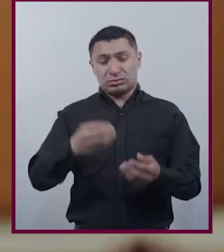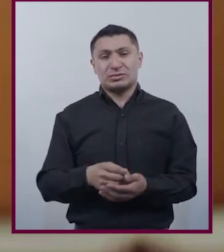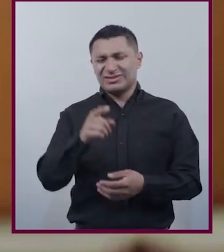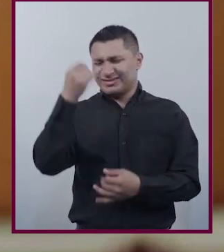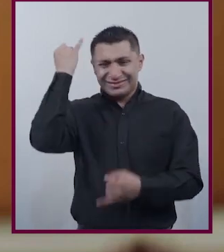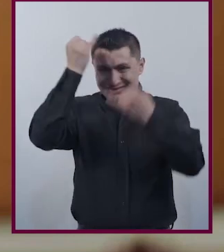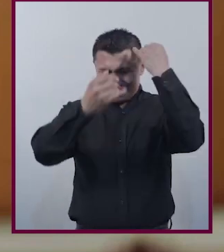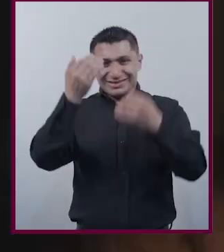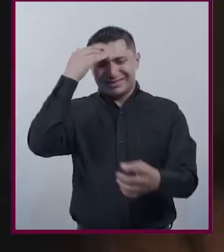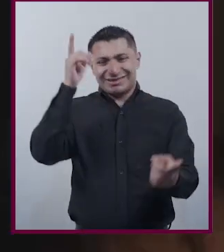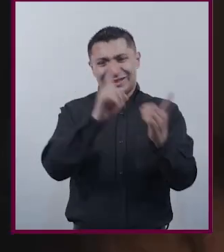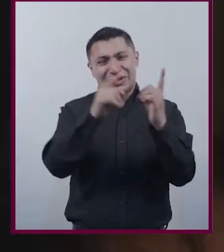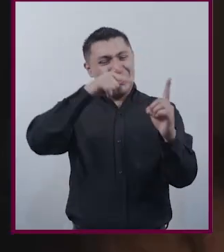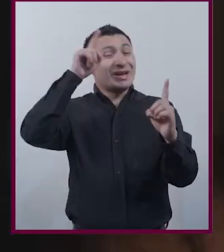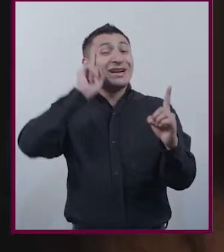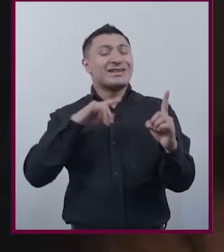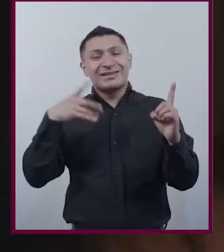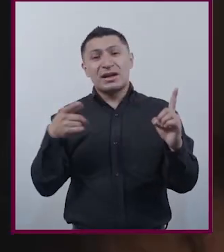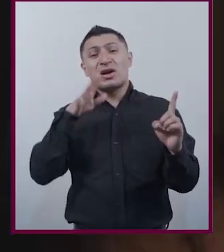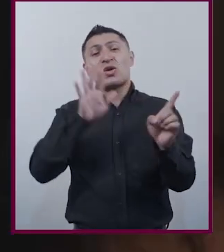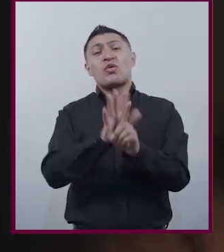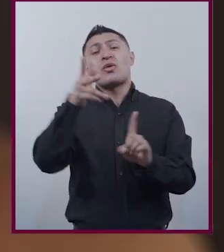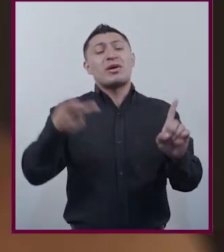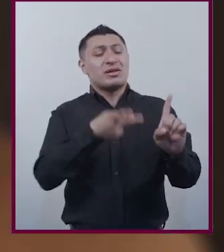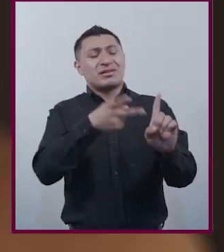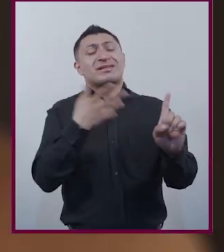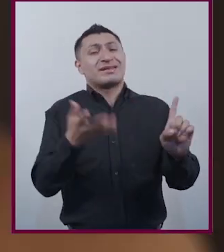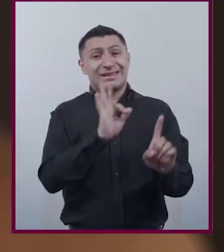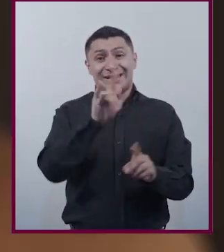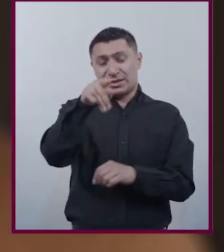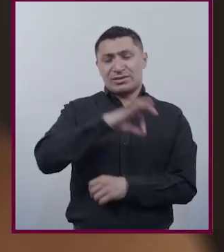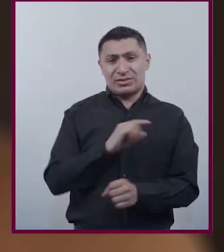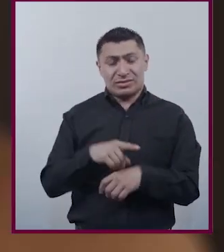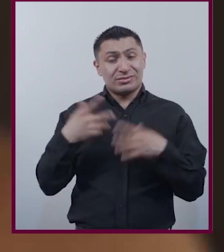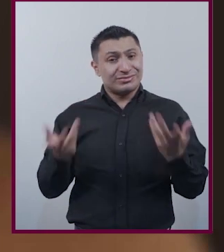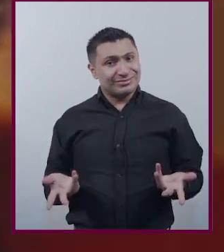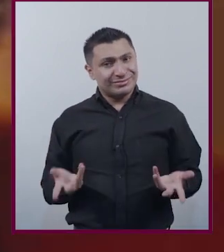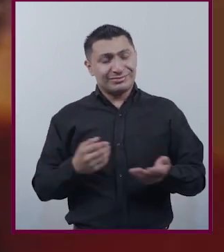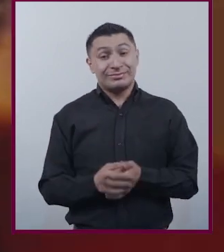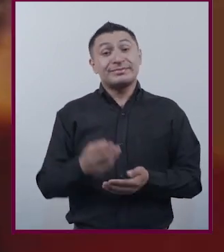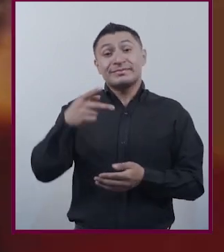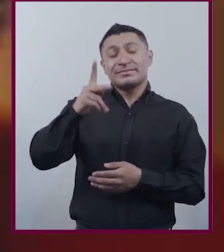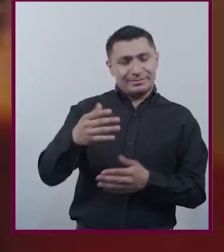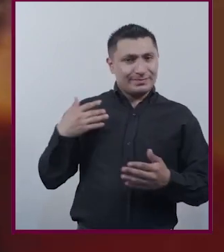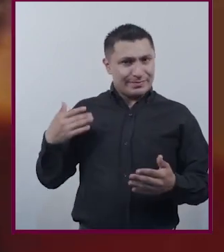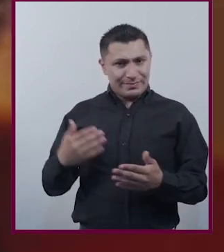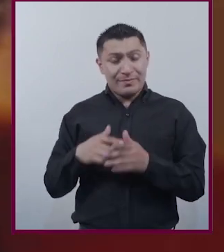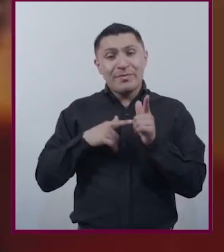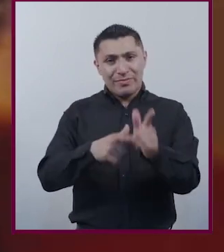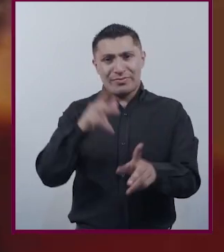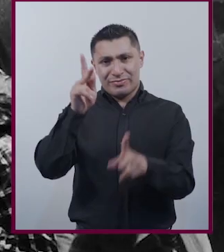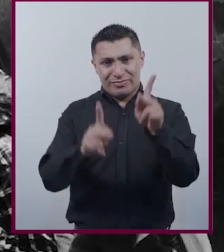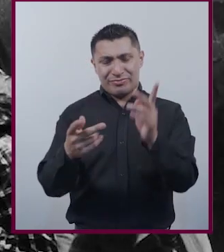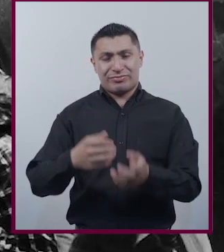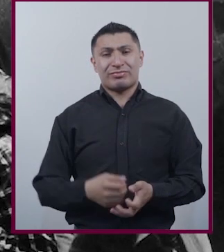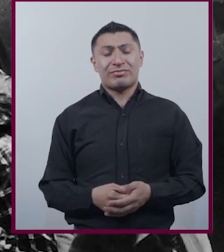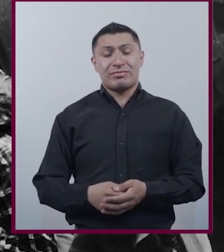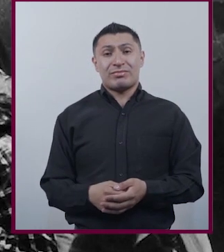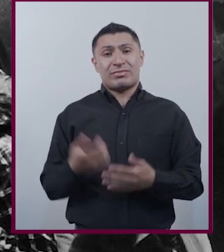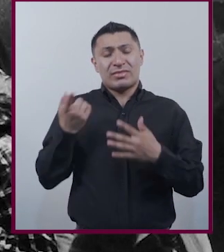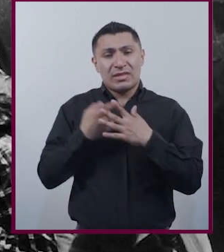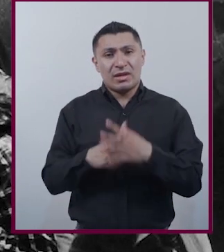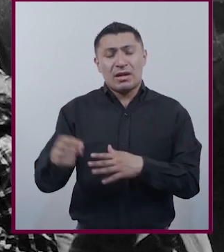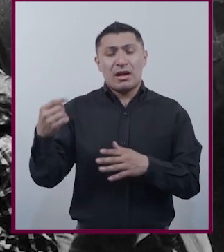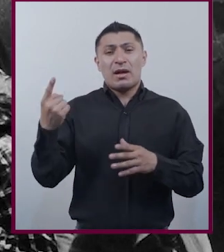conocer a una de ellas? ¿Qué les preguntarías si tuvieras la oportunidad? Pero prosigamos en nuestro relato A